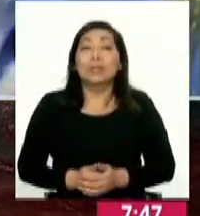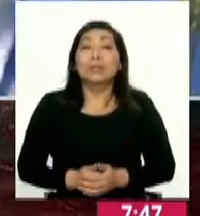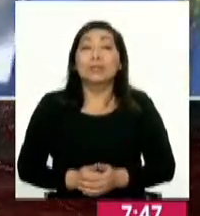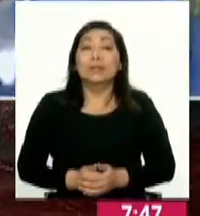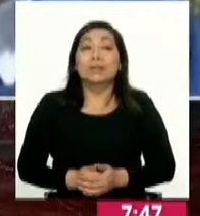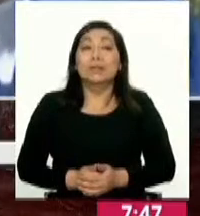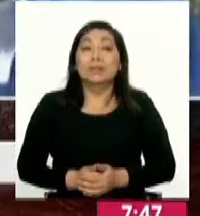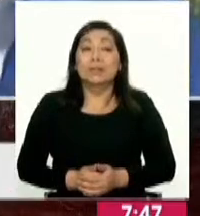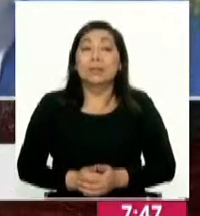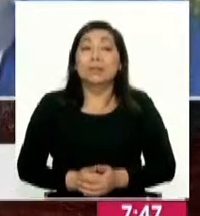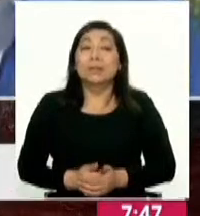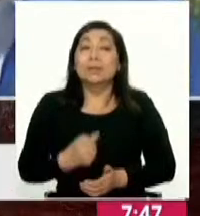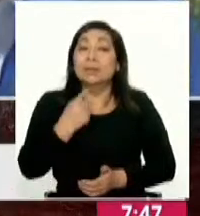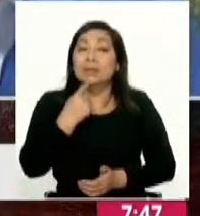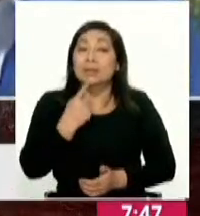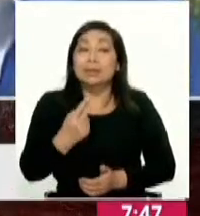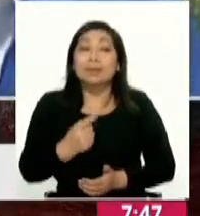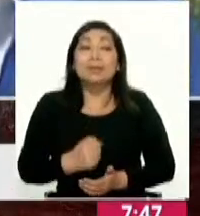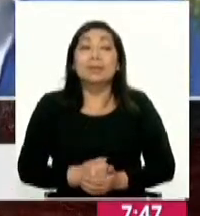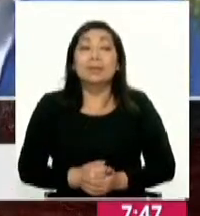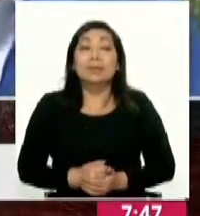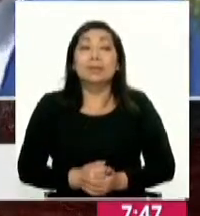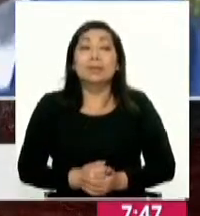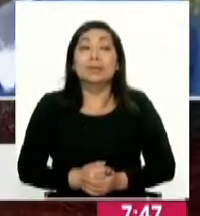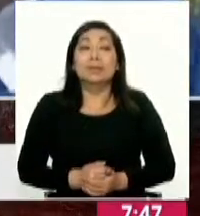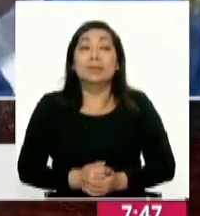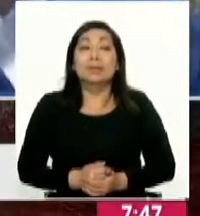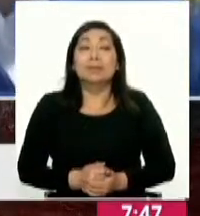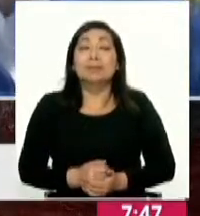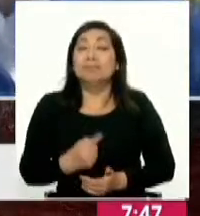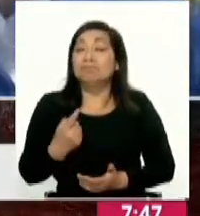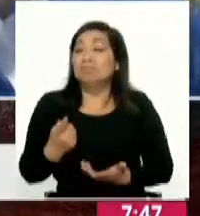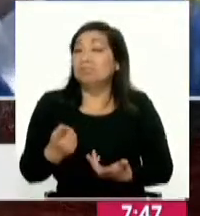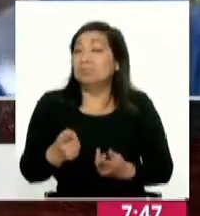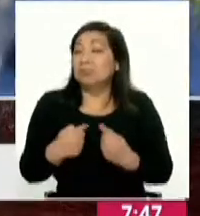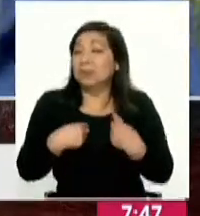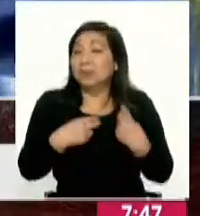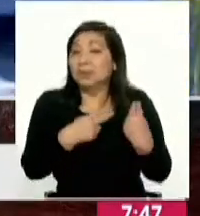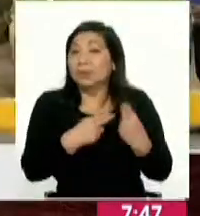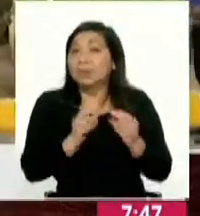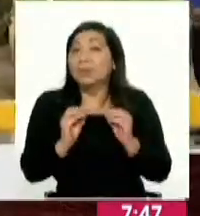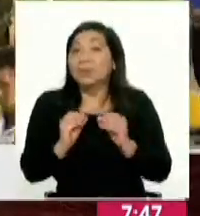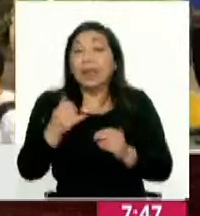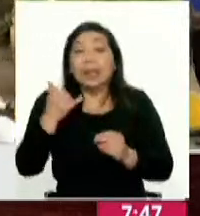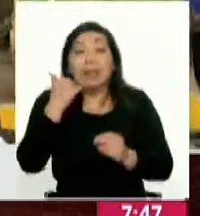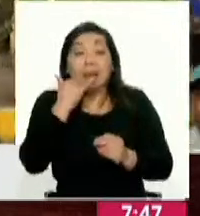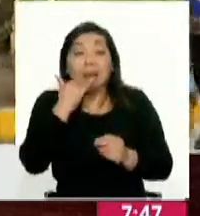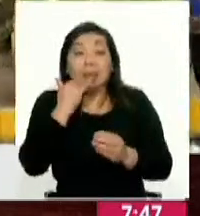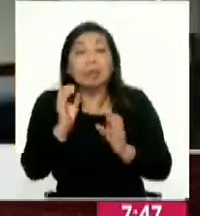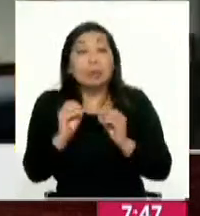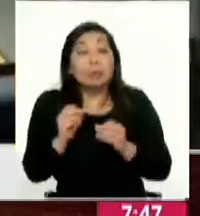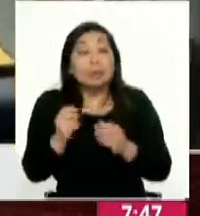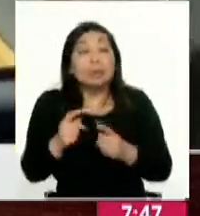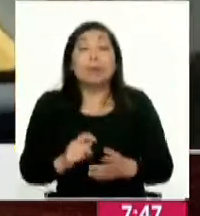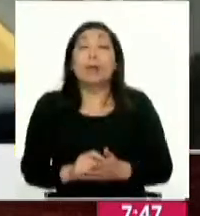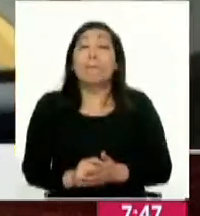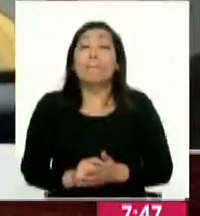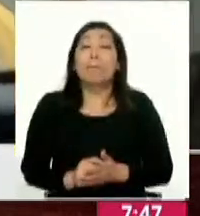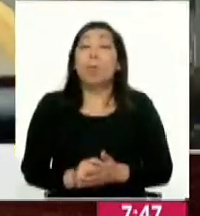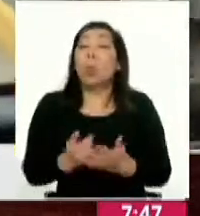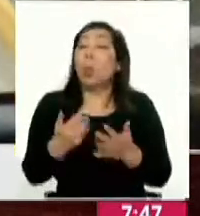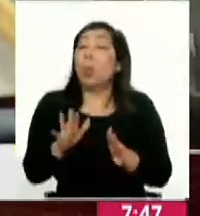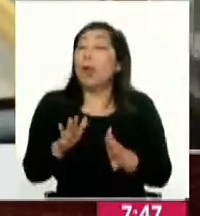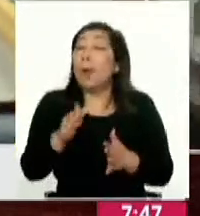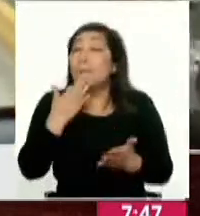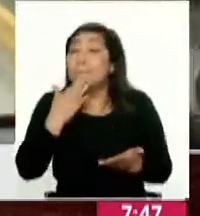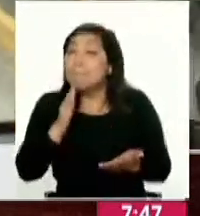están fallando? ¿se comen los billetes o no los aceptan? sí en primer lugar mi compromiso de darte los teléfonos en este momento si me permites para cualquier